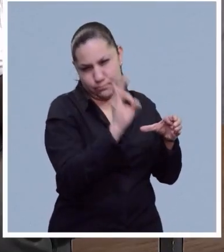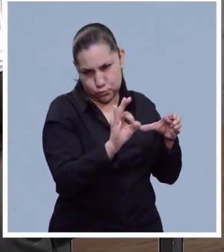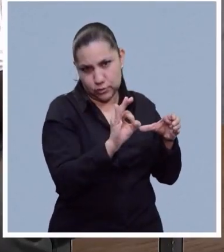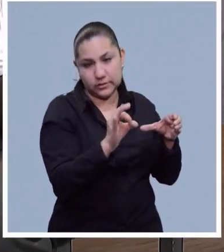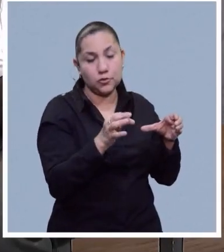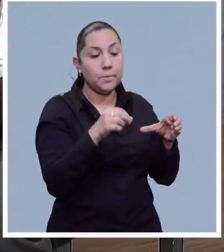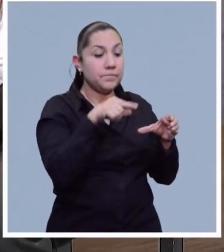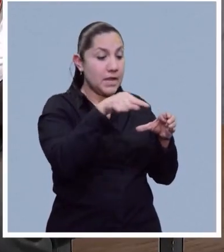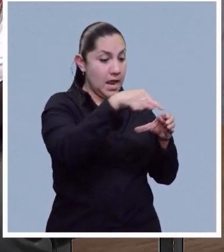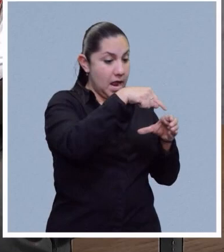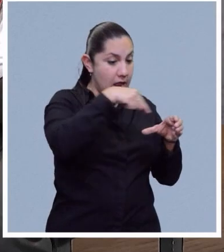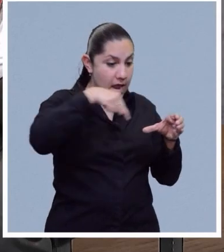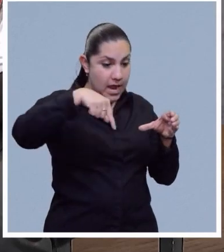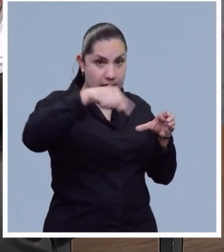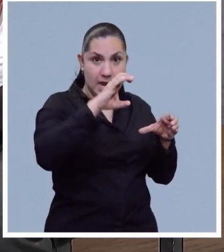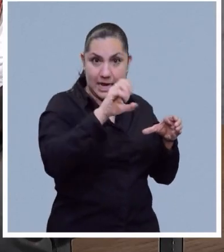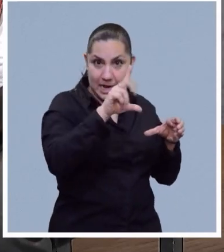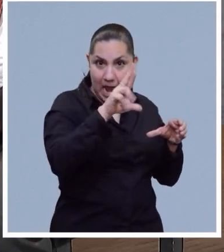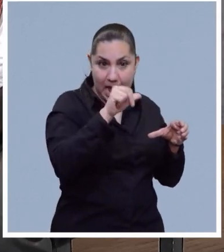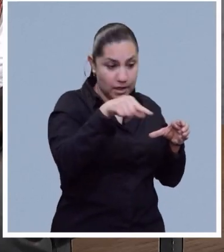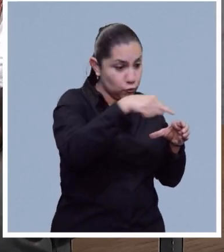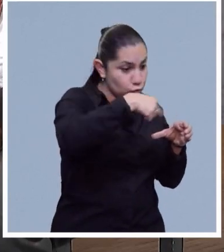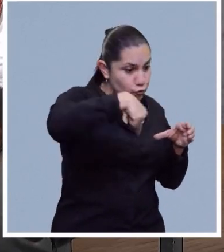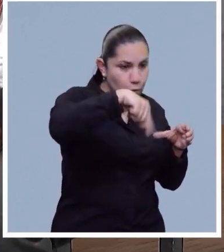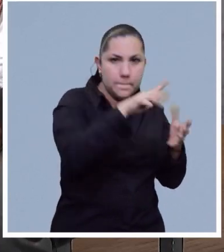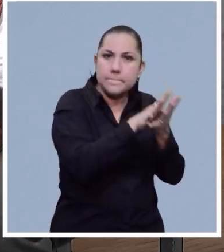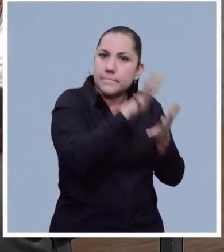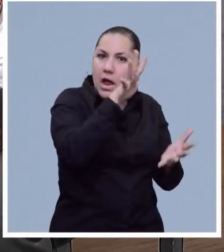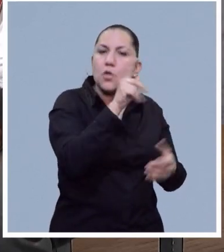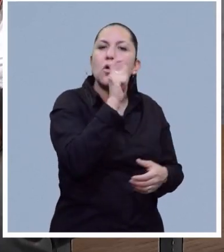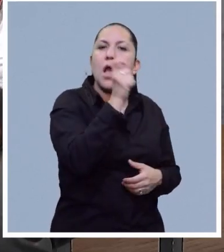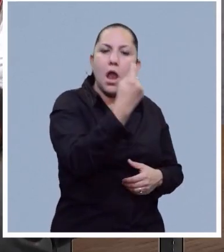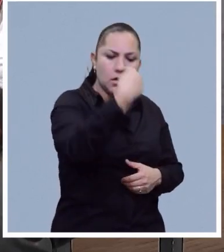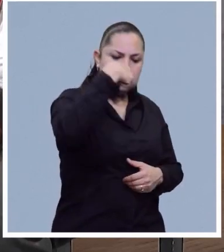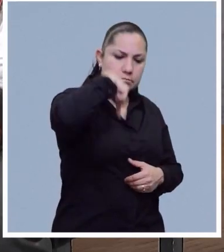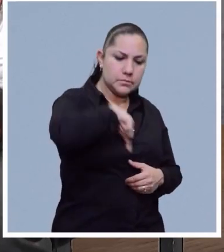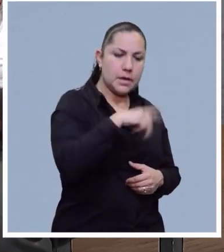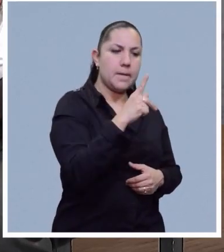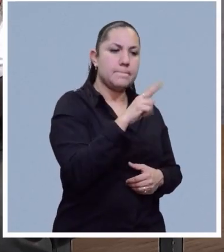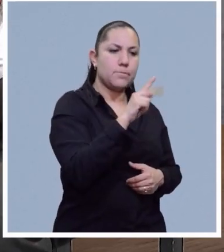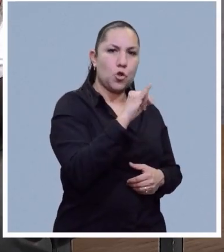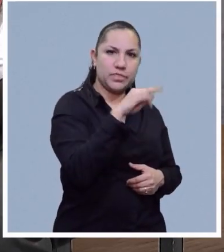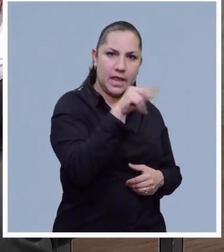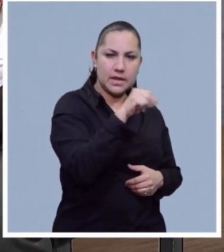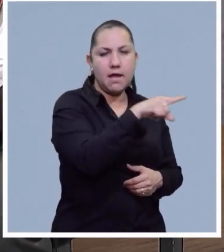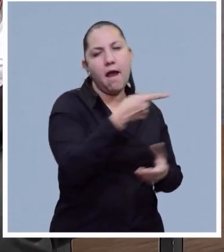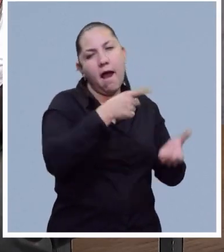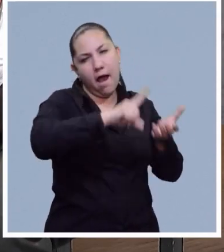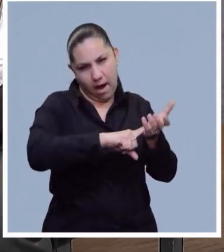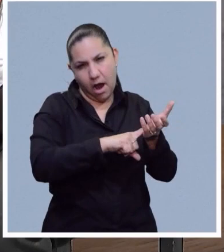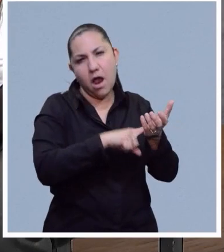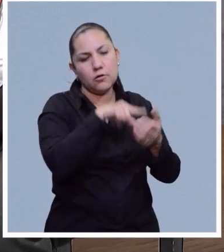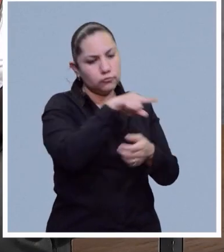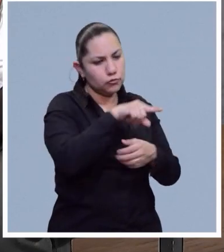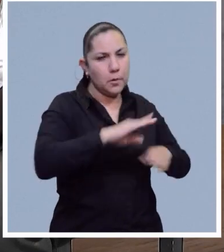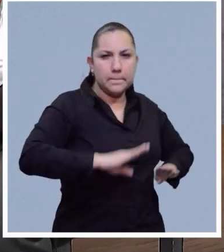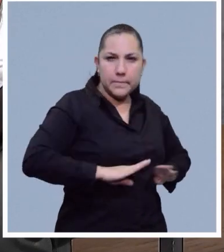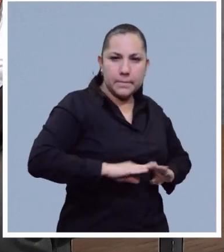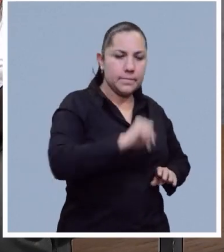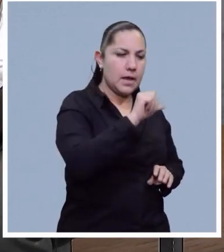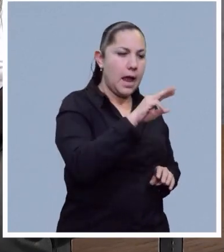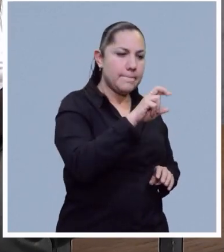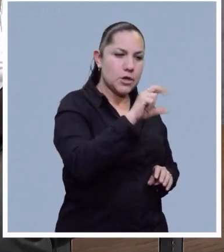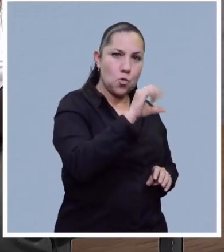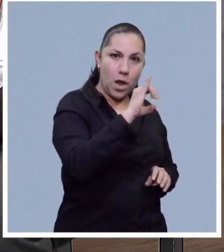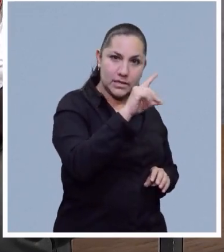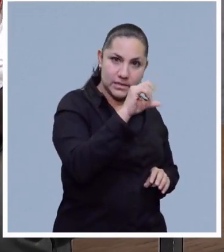prácticamente el 100% es pura proteína. Y sabemos que la proteína está compuesta de aminoácidos y tiene el perfil de